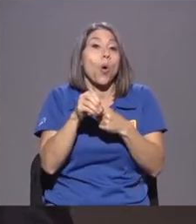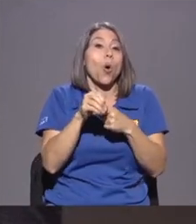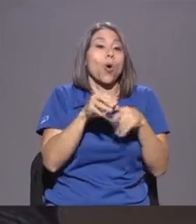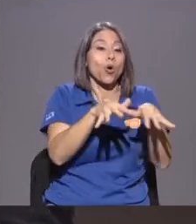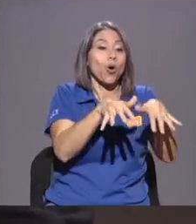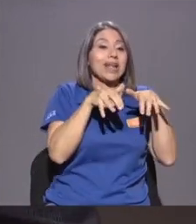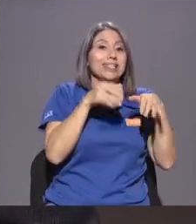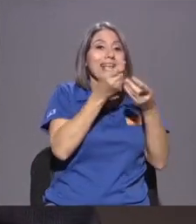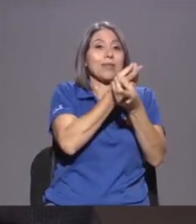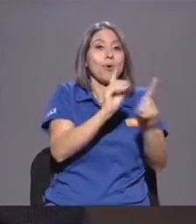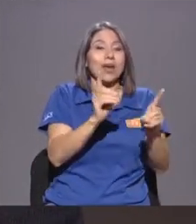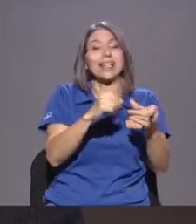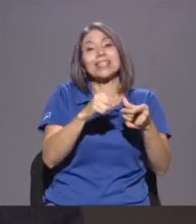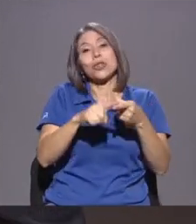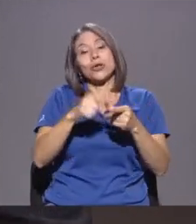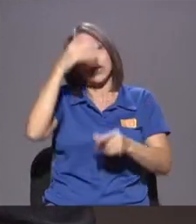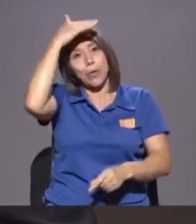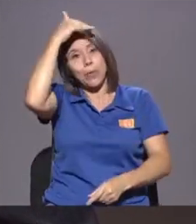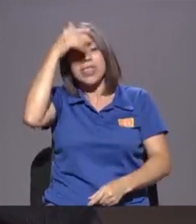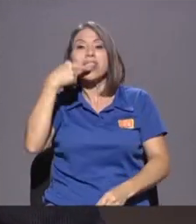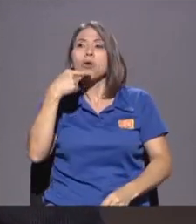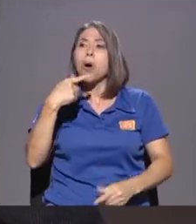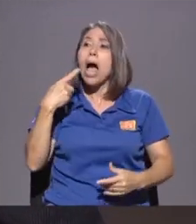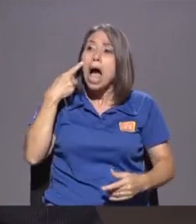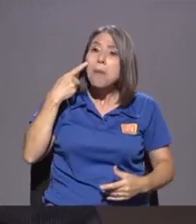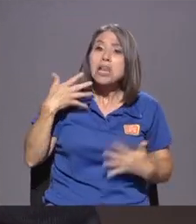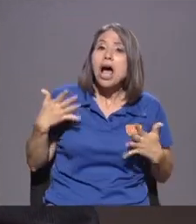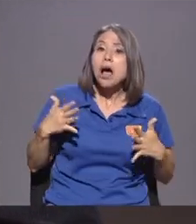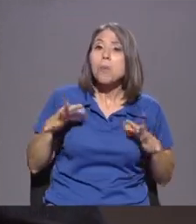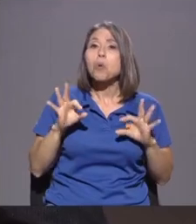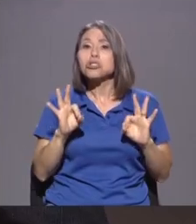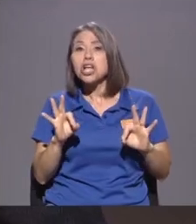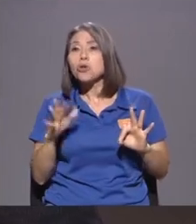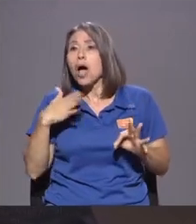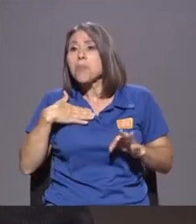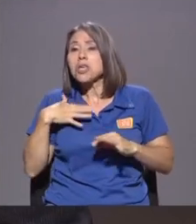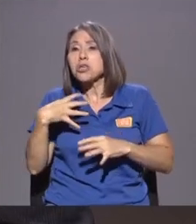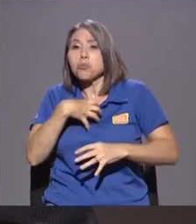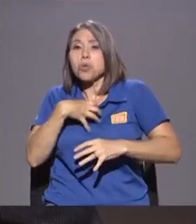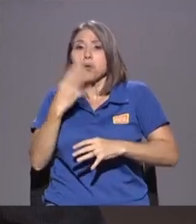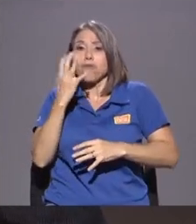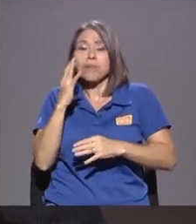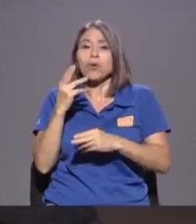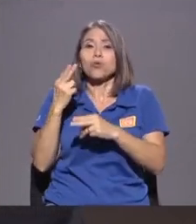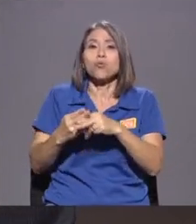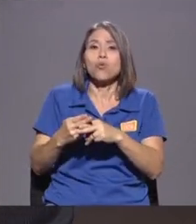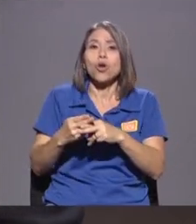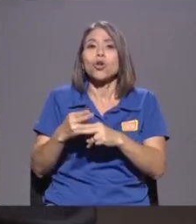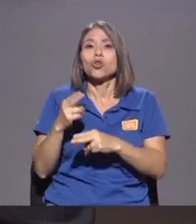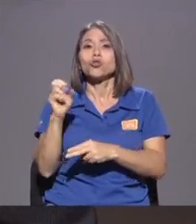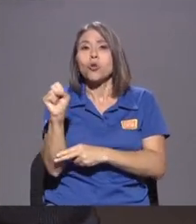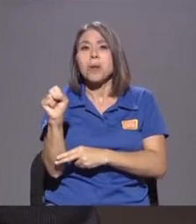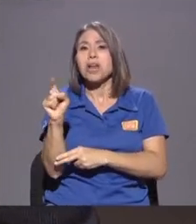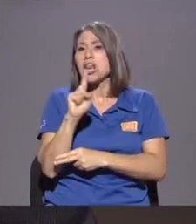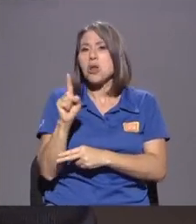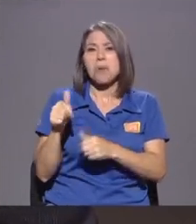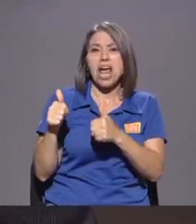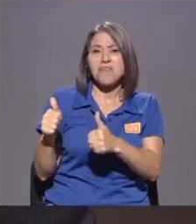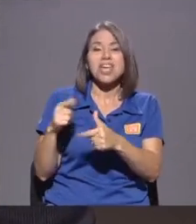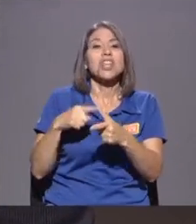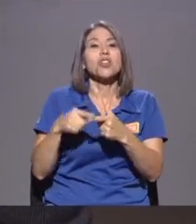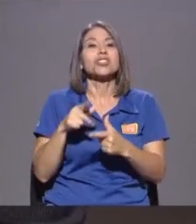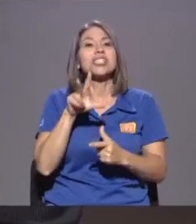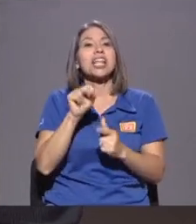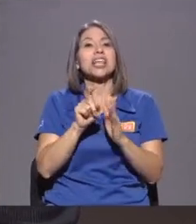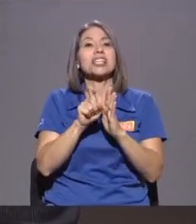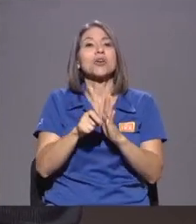Dijo Ah Mira Por cierto A mí Zuckerberg No Me Calle Entonces Voy a Dedicarle Treinta Segundos De Mi Tiempo Libre A Que Eso